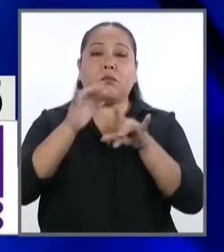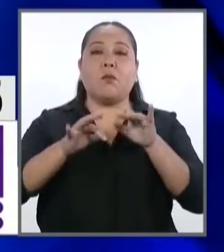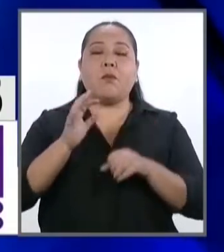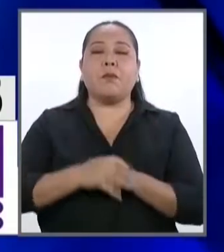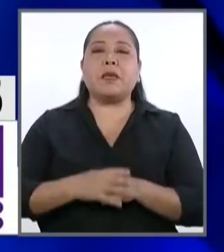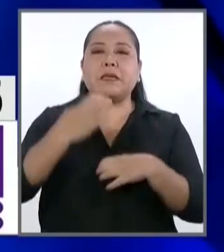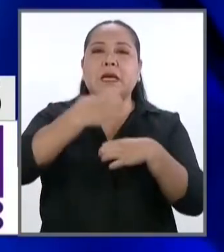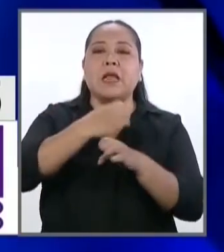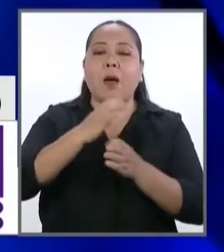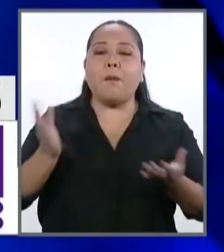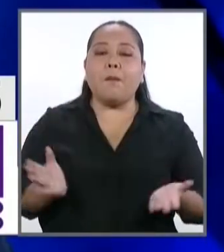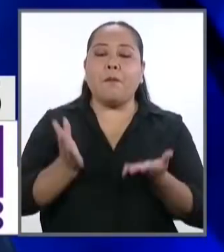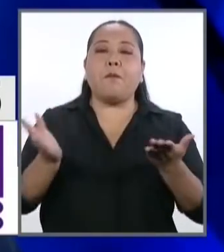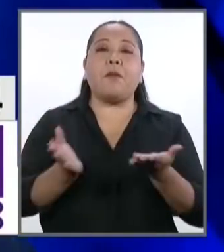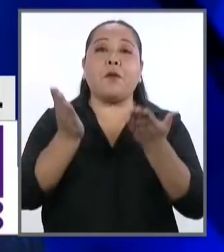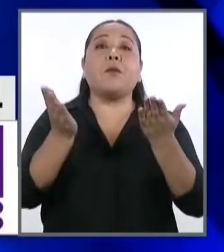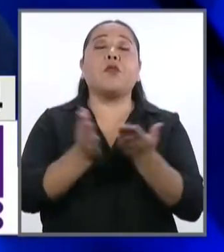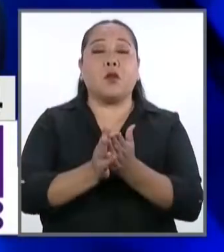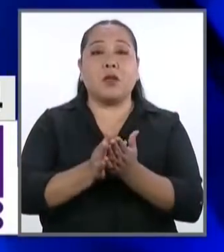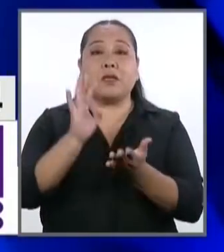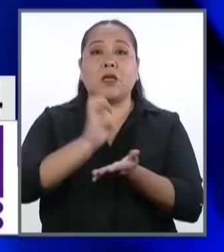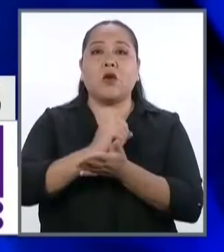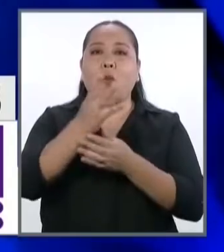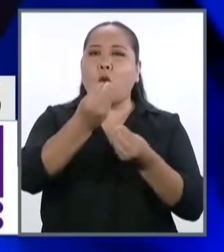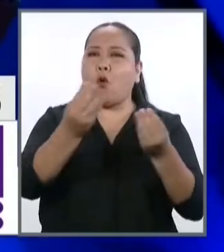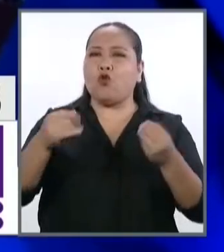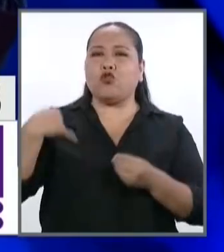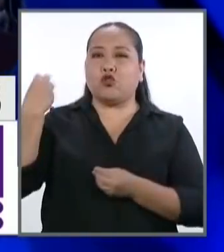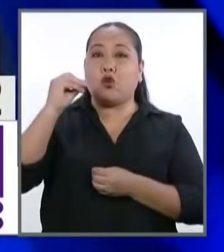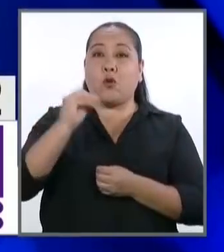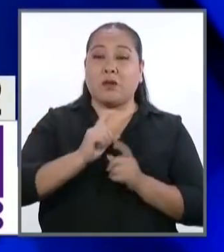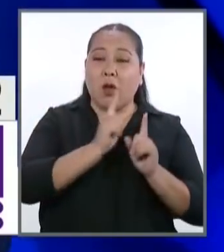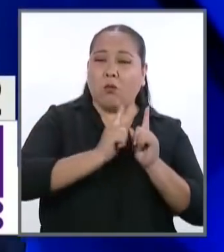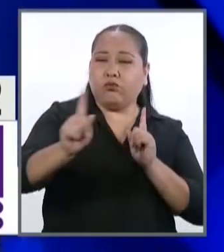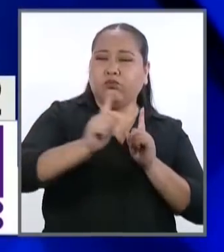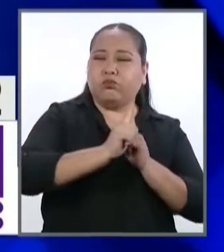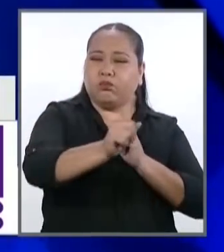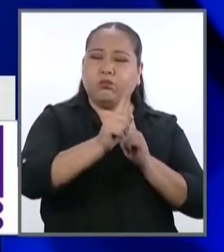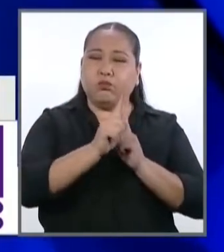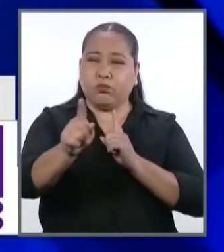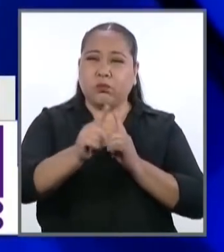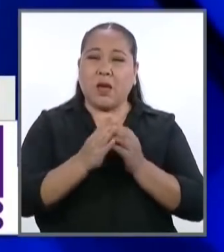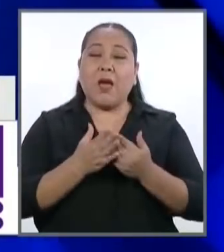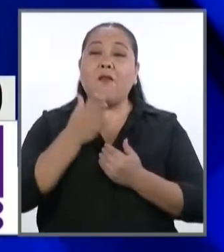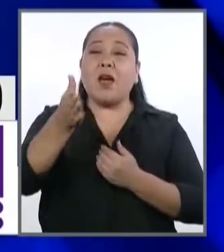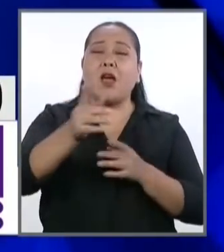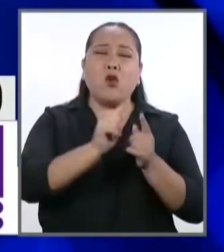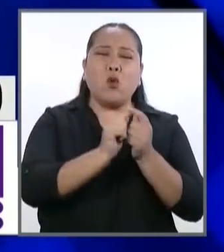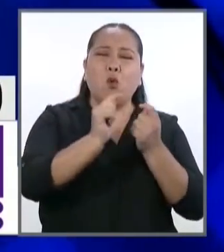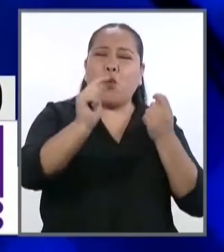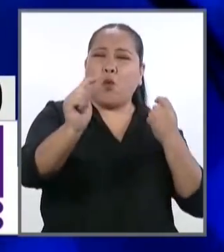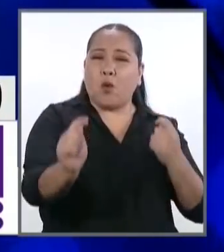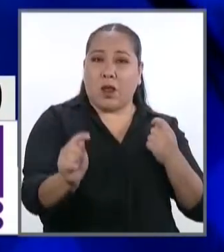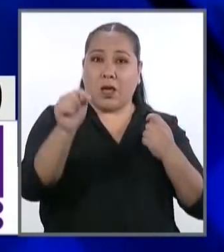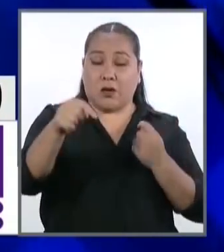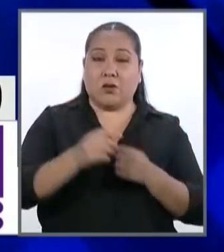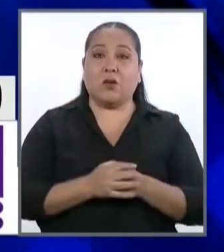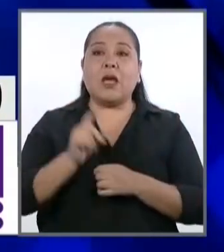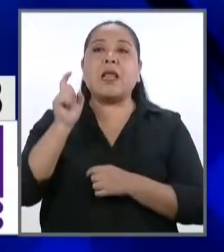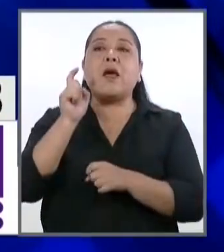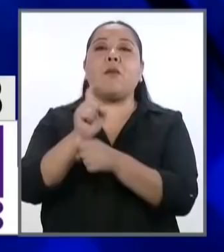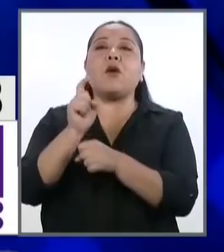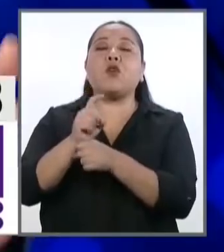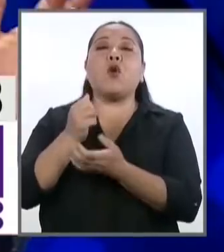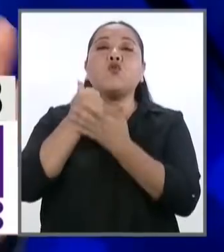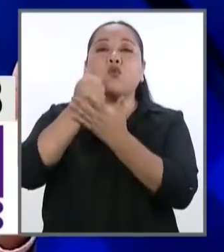Promotores Educativos. Miles de jóvenes que vayan a los lugares más alejados para que capaciten a los padres y ayuden a los niños en la transición